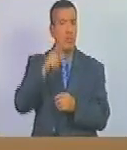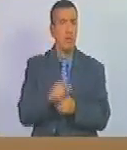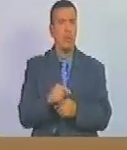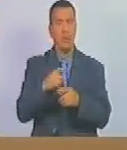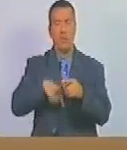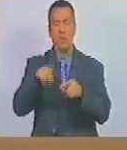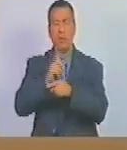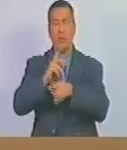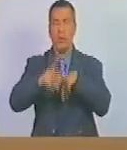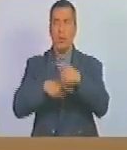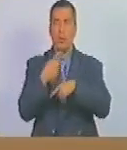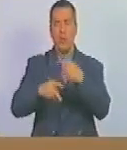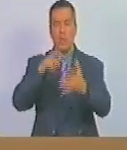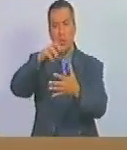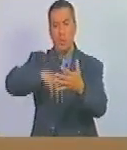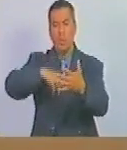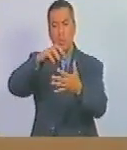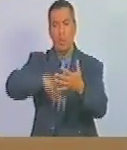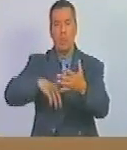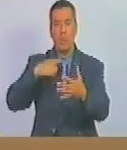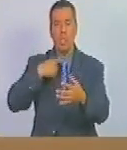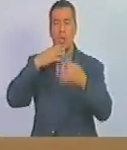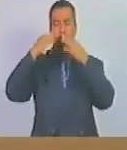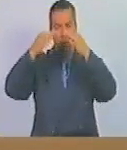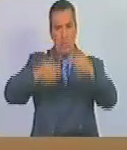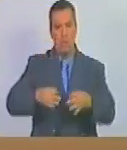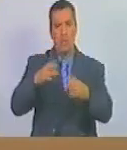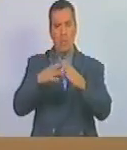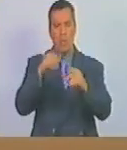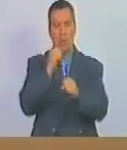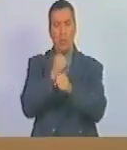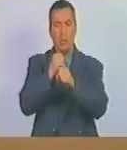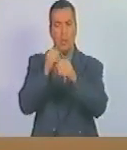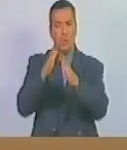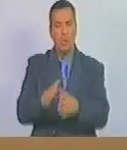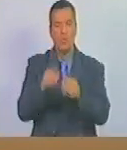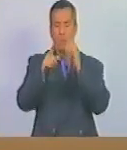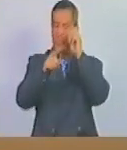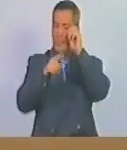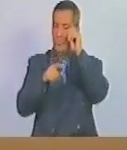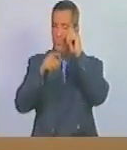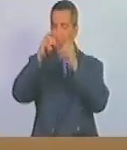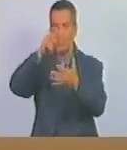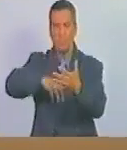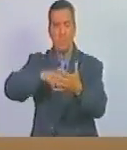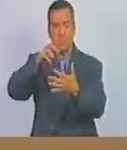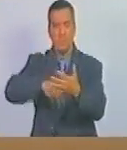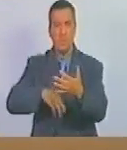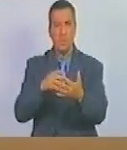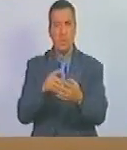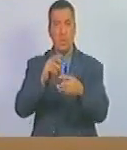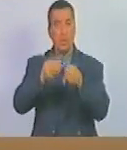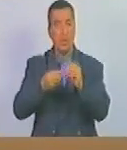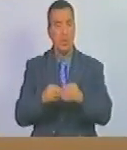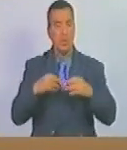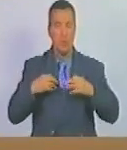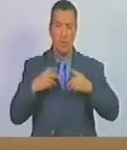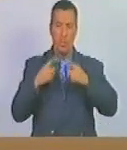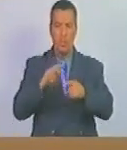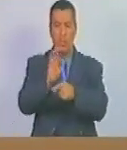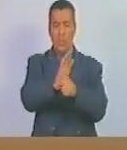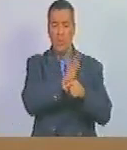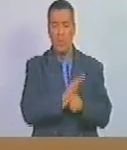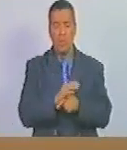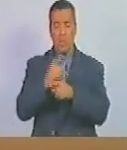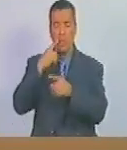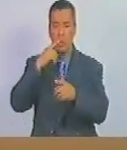las unidades de producción agrícola garantizarán a las trabajadoras y los trabajadores agrícolas condiciones de salud, seguridad